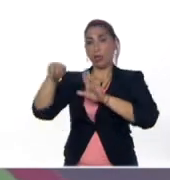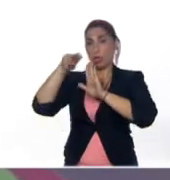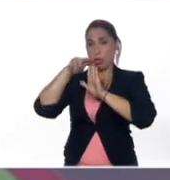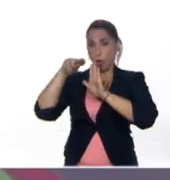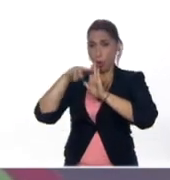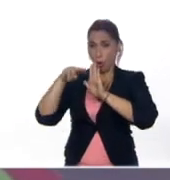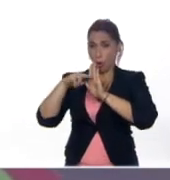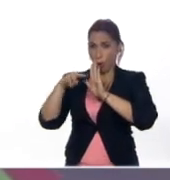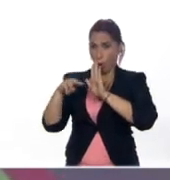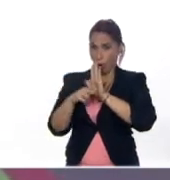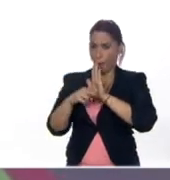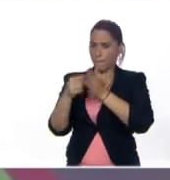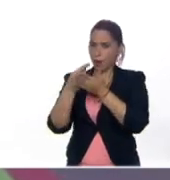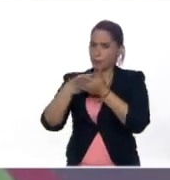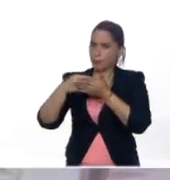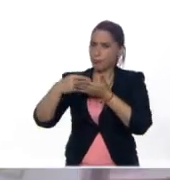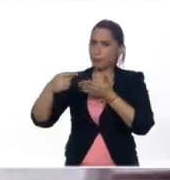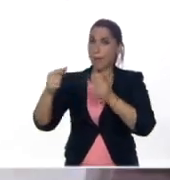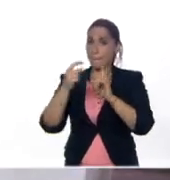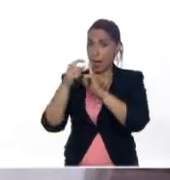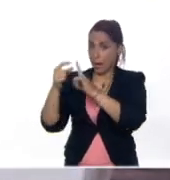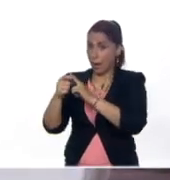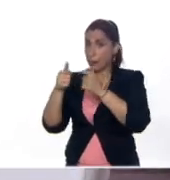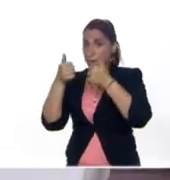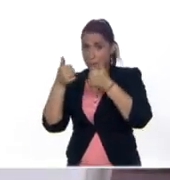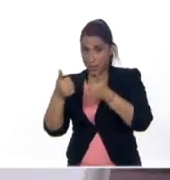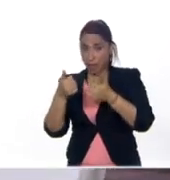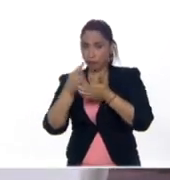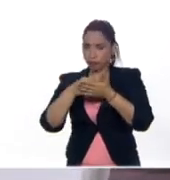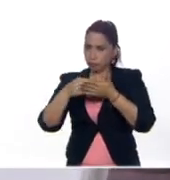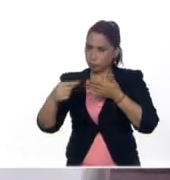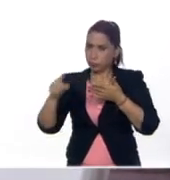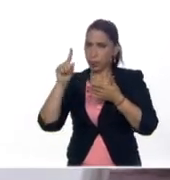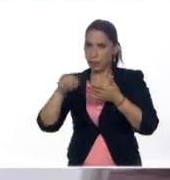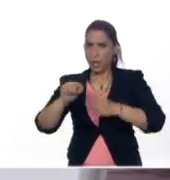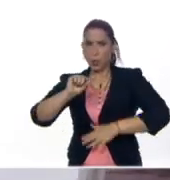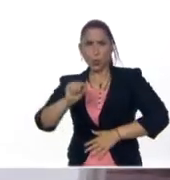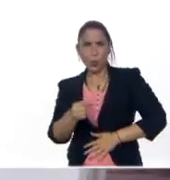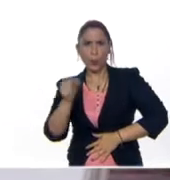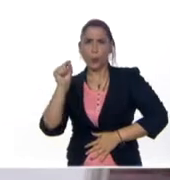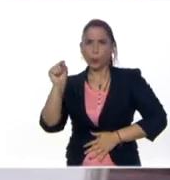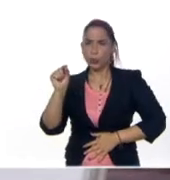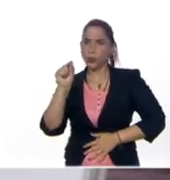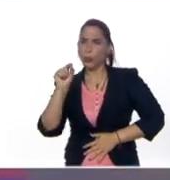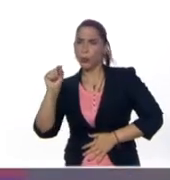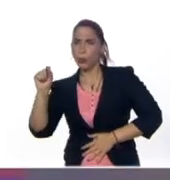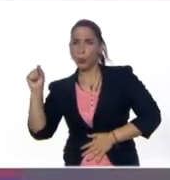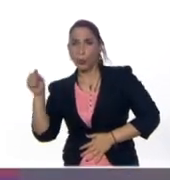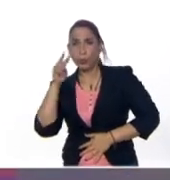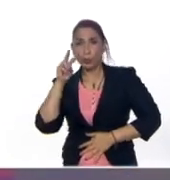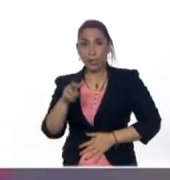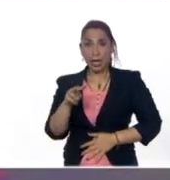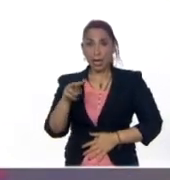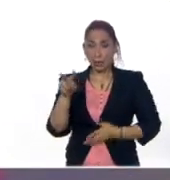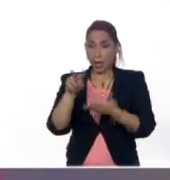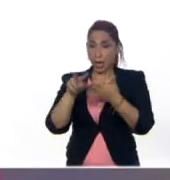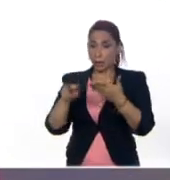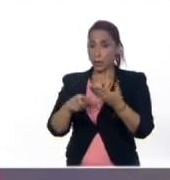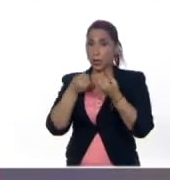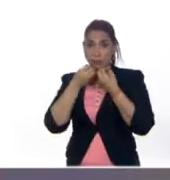de la ortografía, los signos de puntuación, todo eso, viendo esta lectura que está muy bien